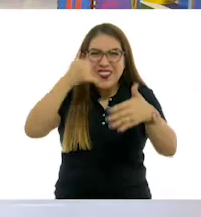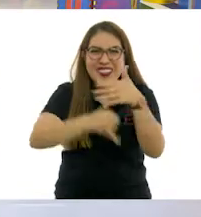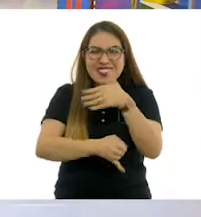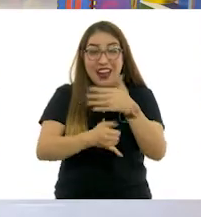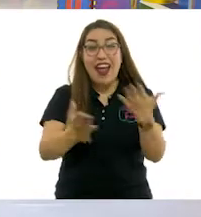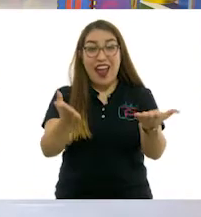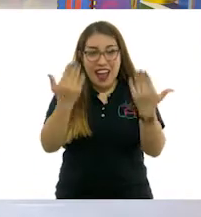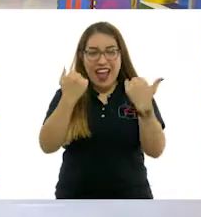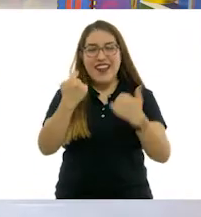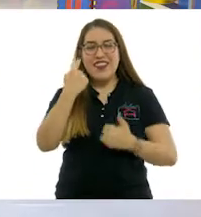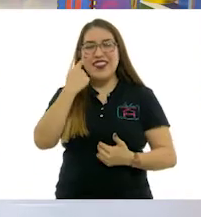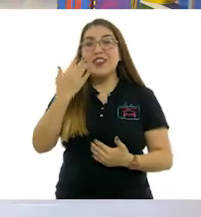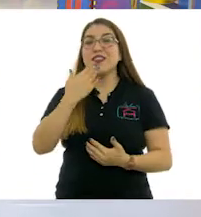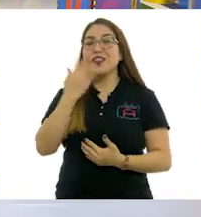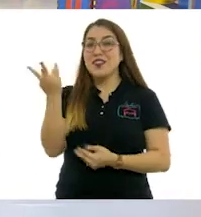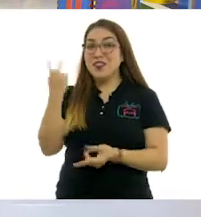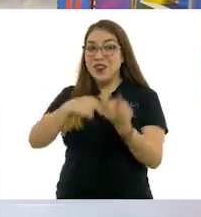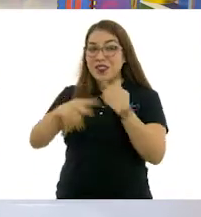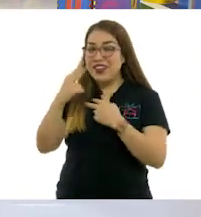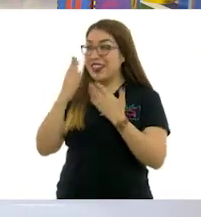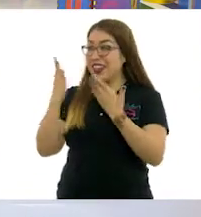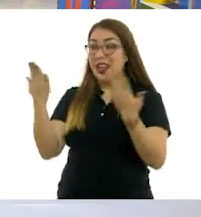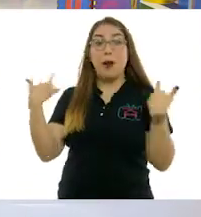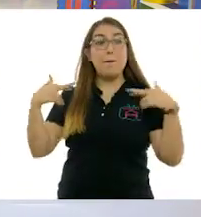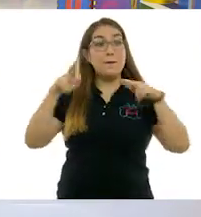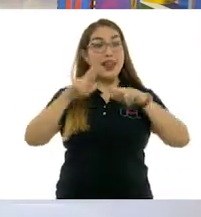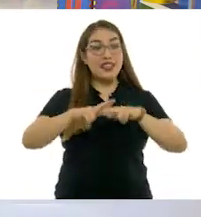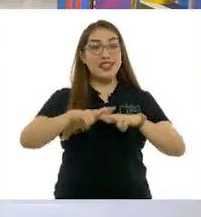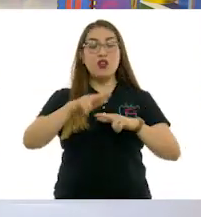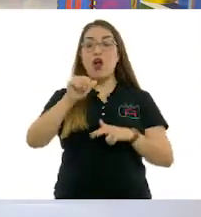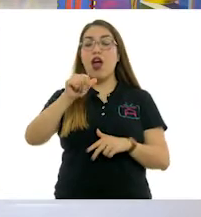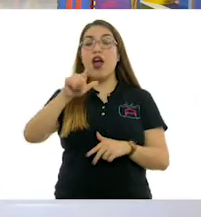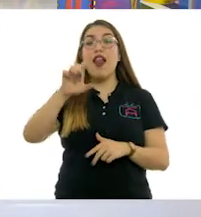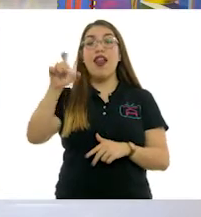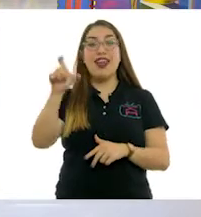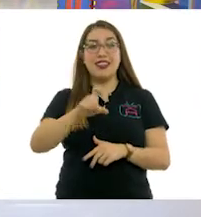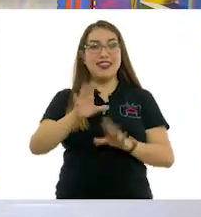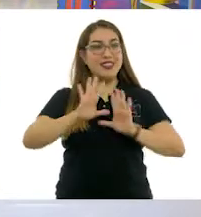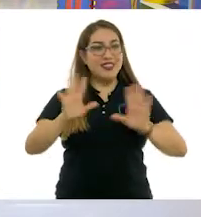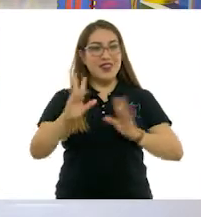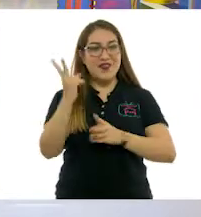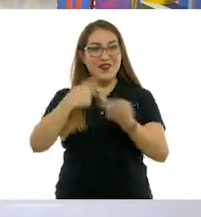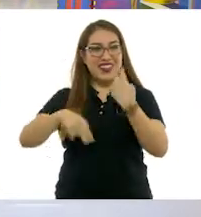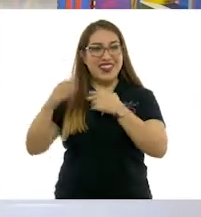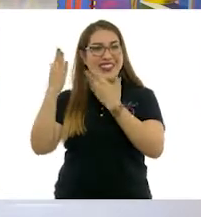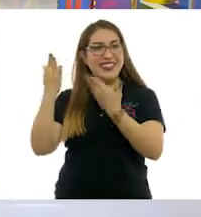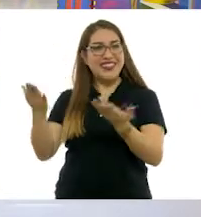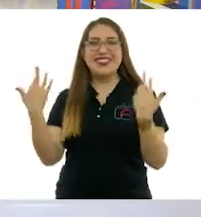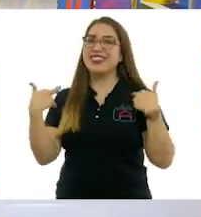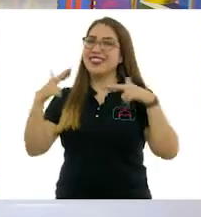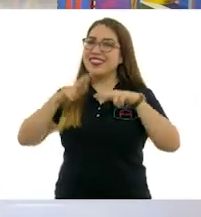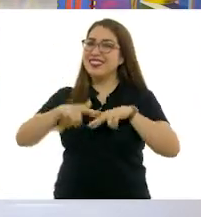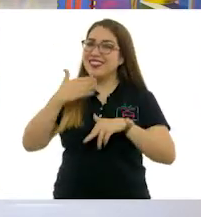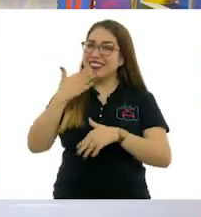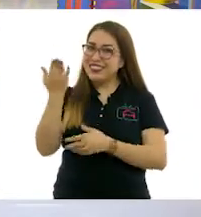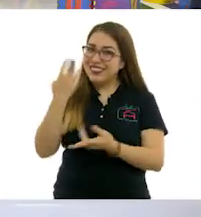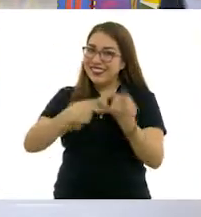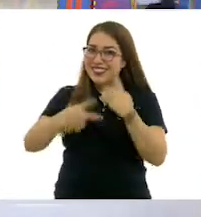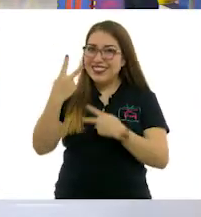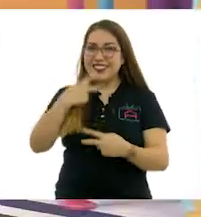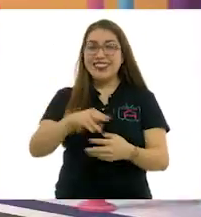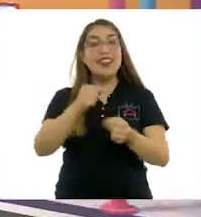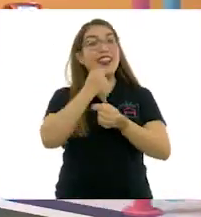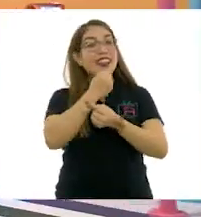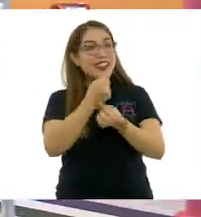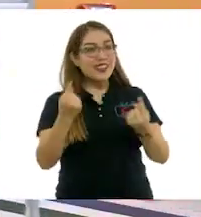entonces si le damos la bienvenida al maestro Alex, que ya está aquí con nosotros? Así que, maestro, bienvenido. Las